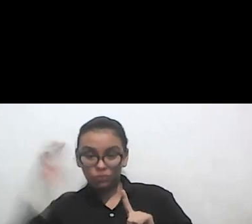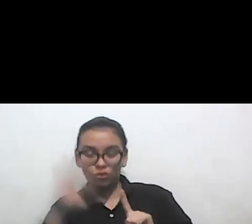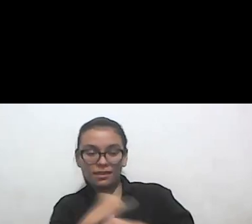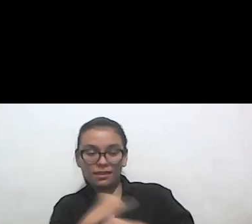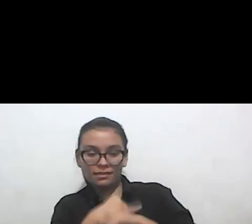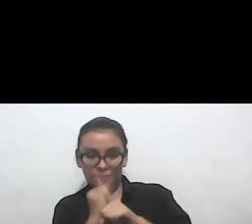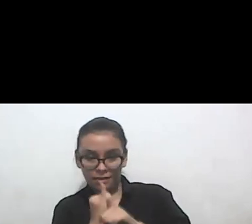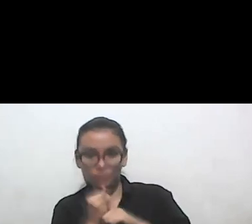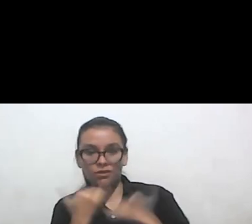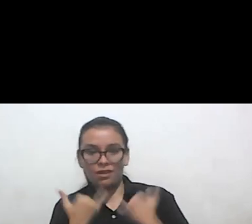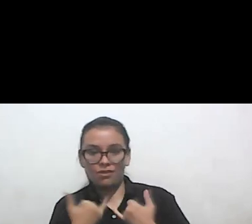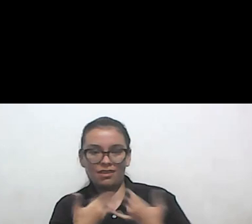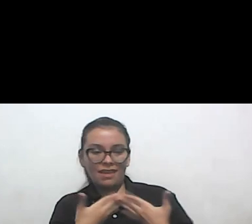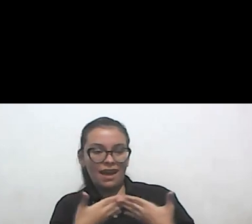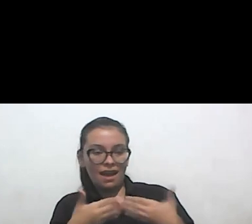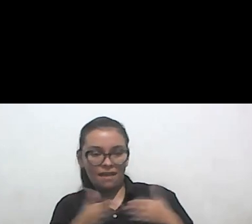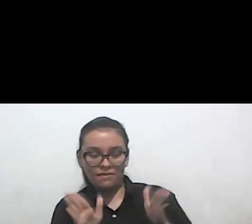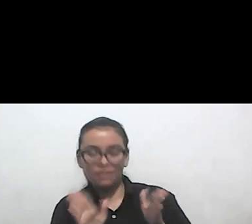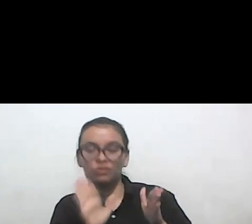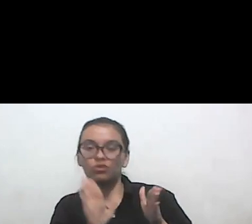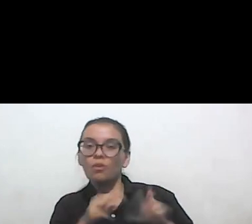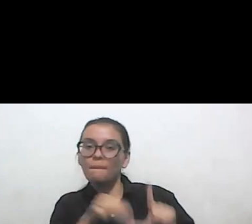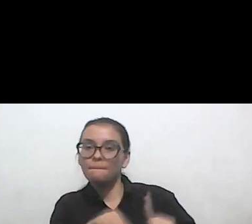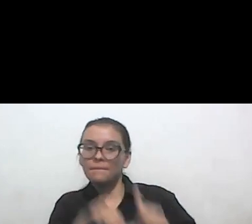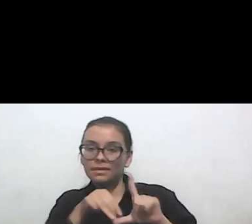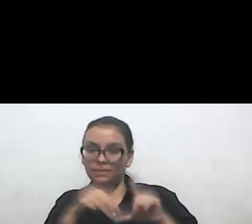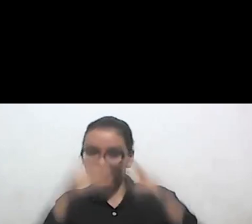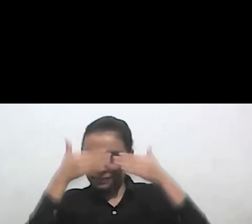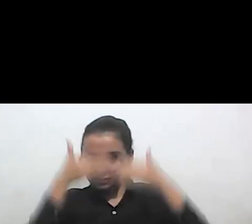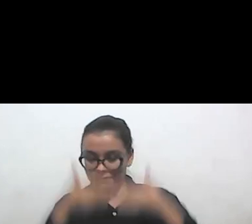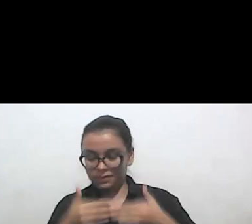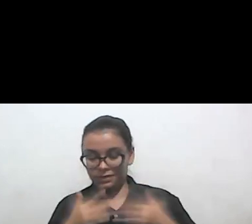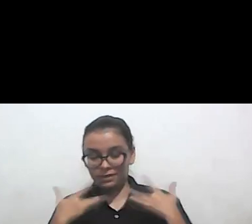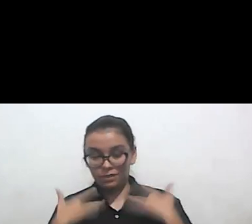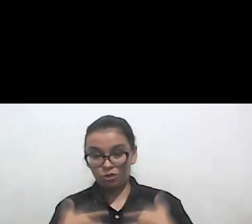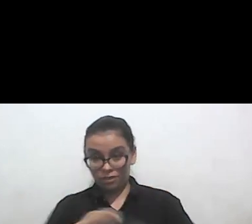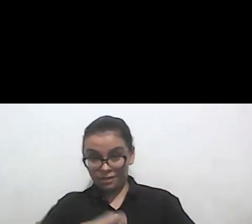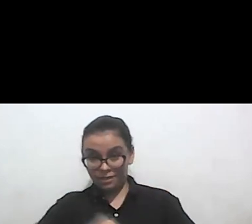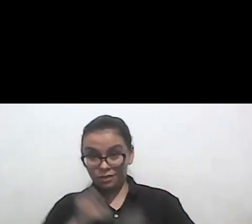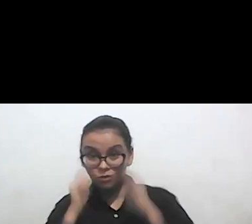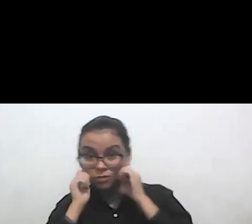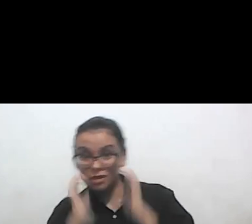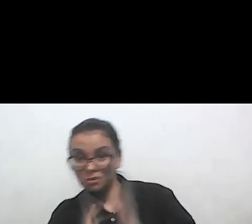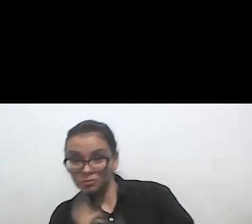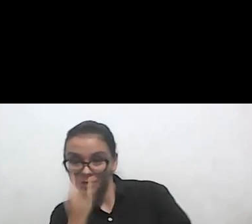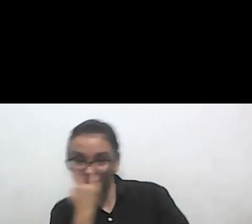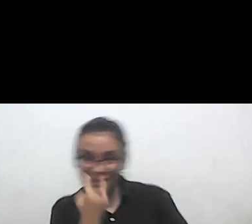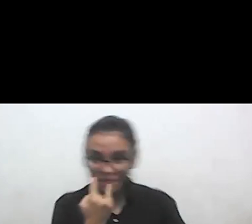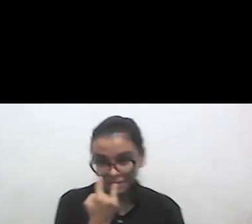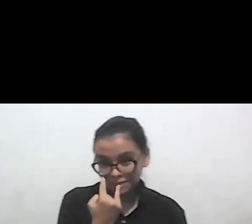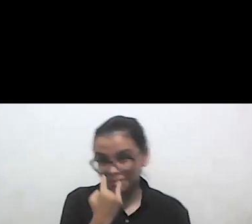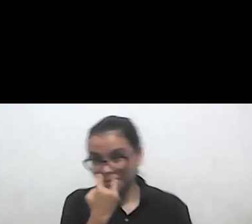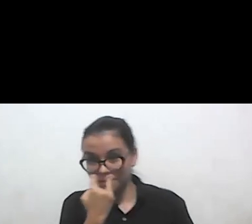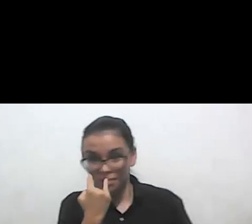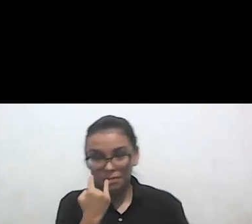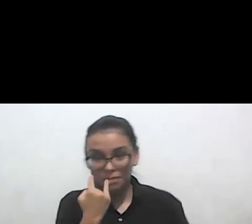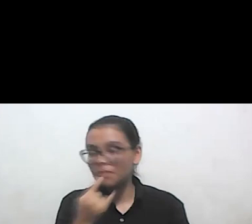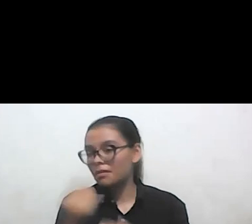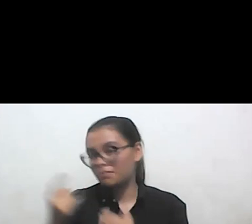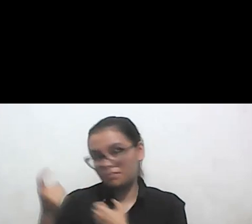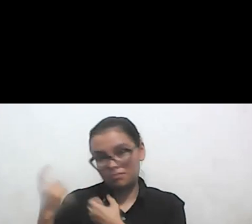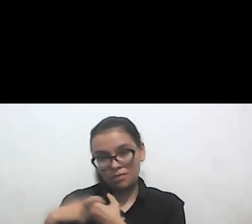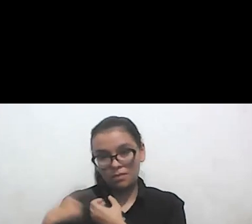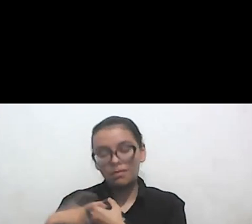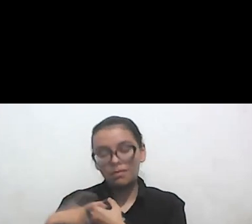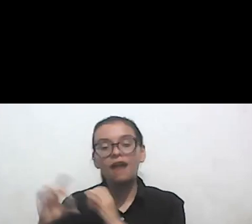abiertas a nuestra Maestría en Discapacidad, Salud y Derechos Humanos. Quienes estén interesados e interesadas pueden ponerse en contacto vía